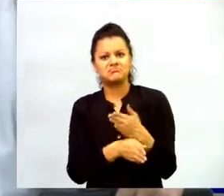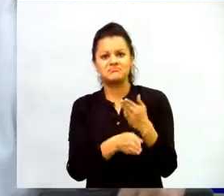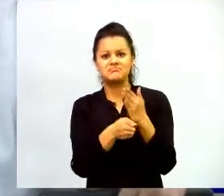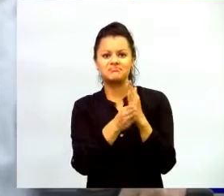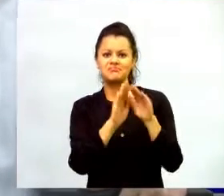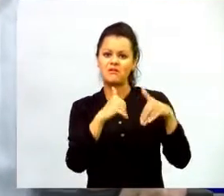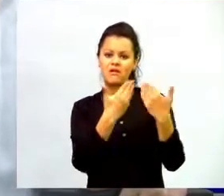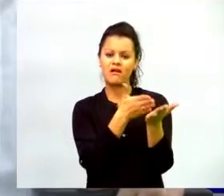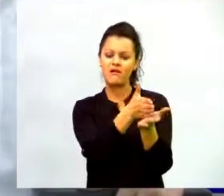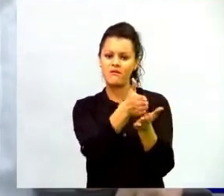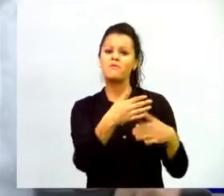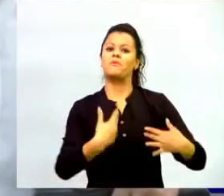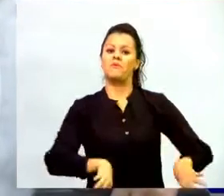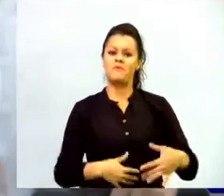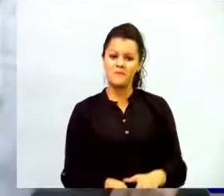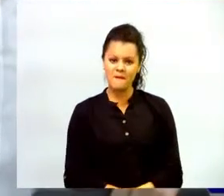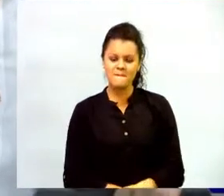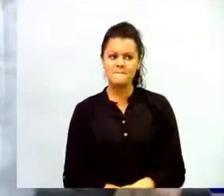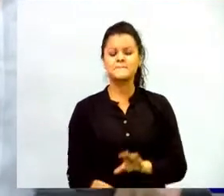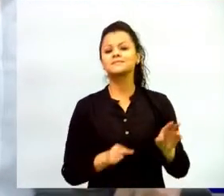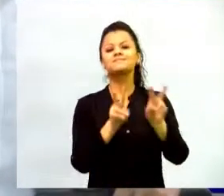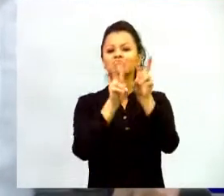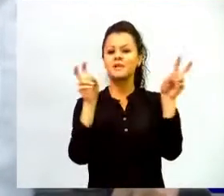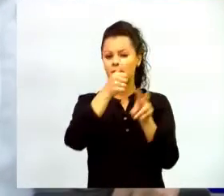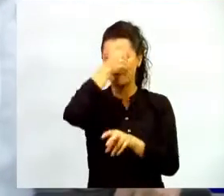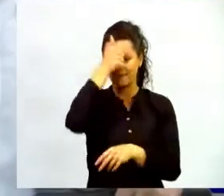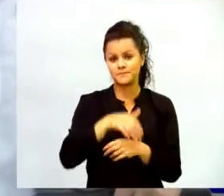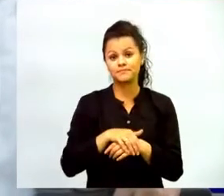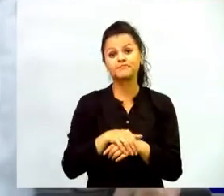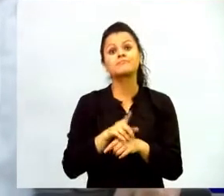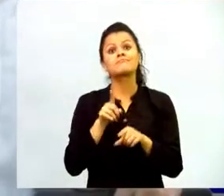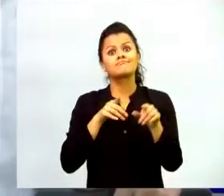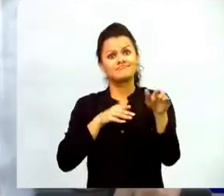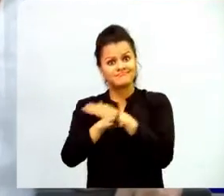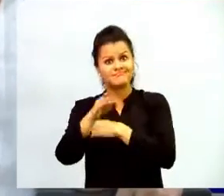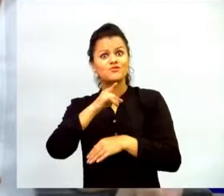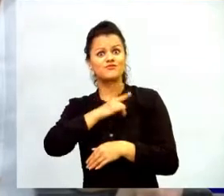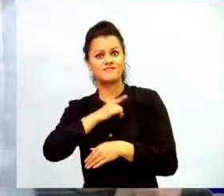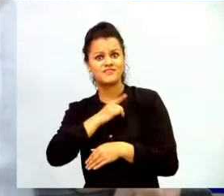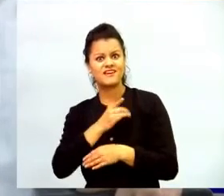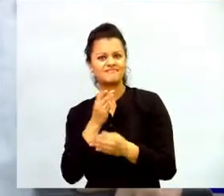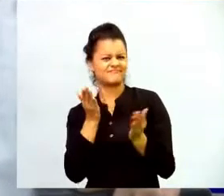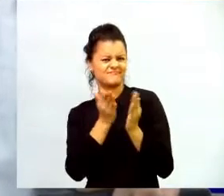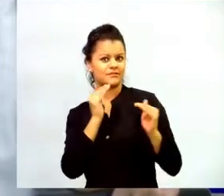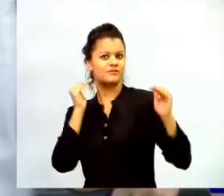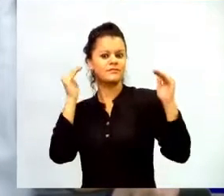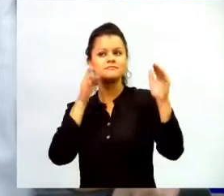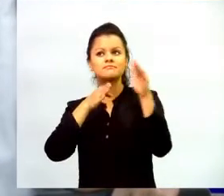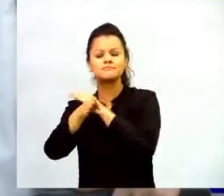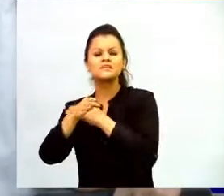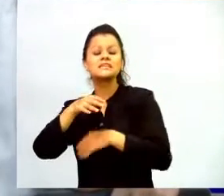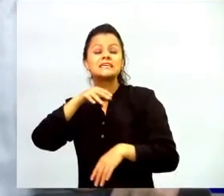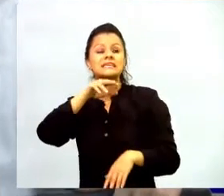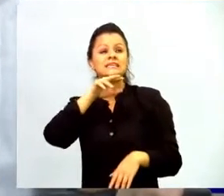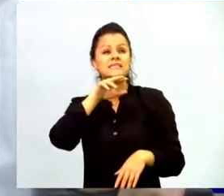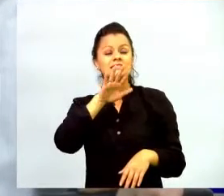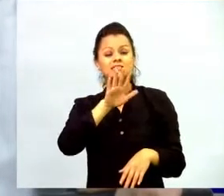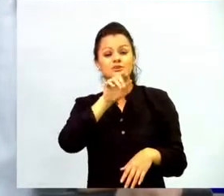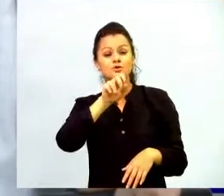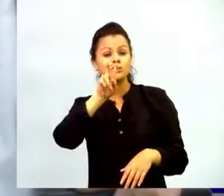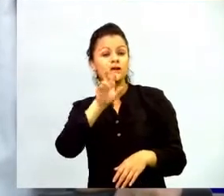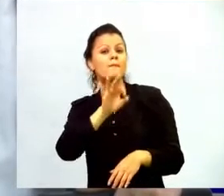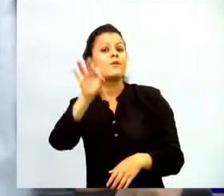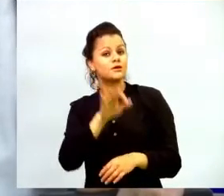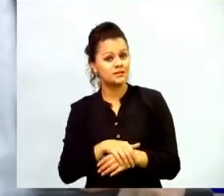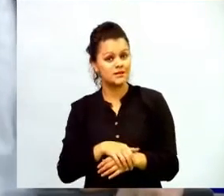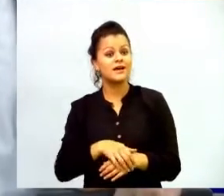y un tema principal acceden a educación superior aumenta el número 7.5% el número de estudiantes